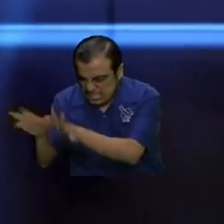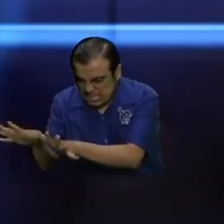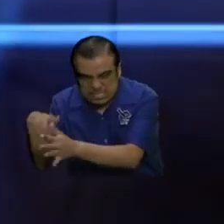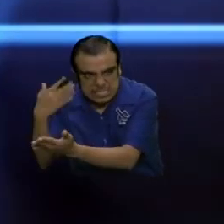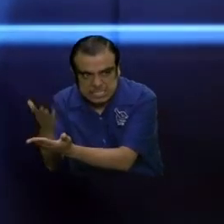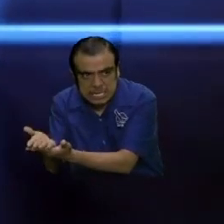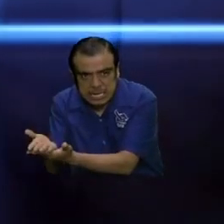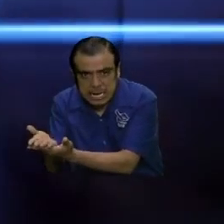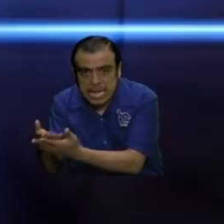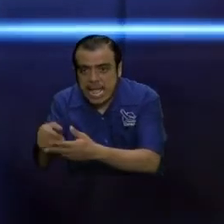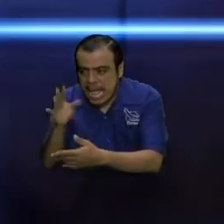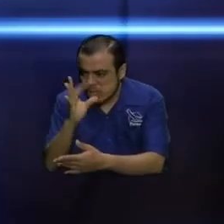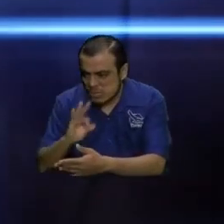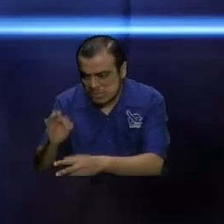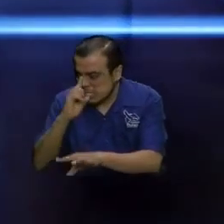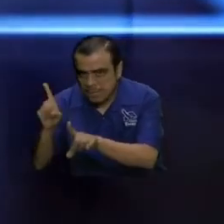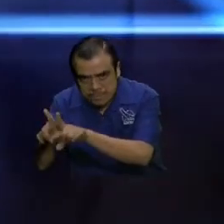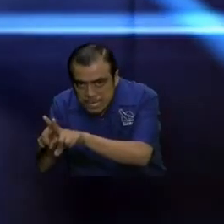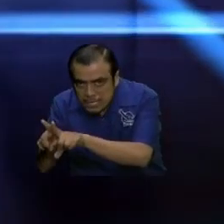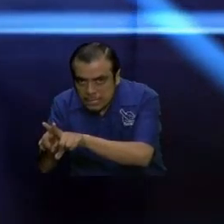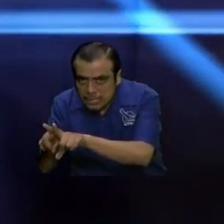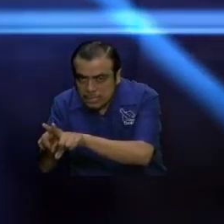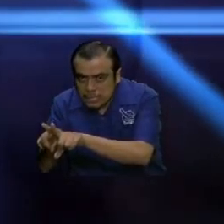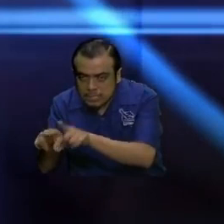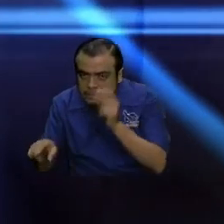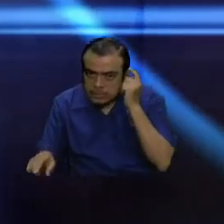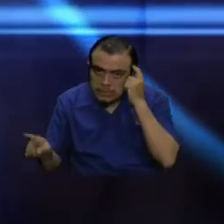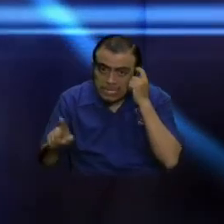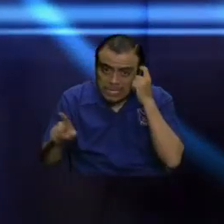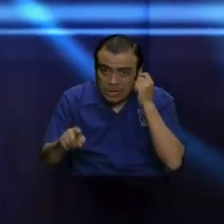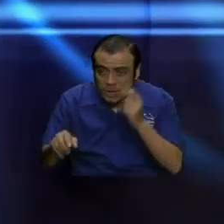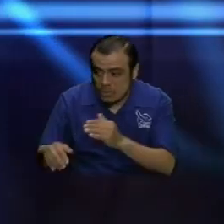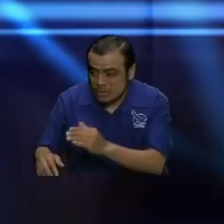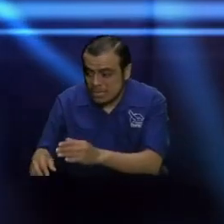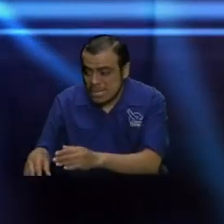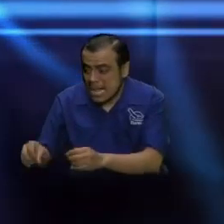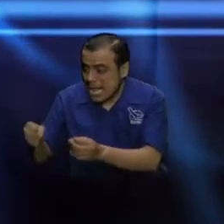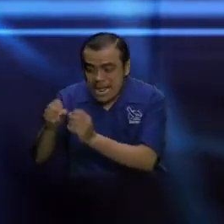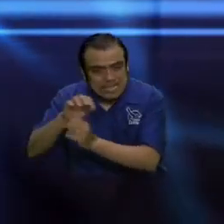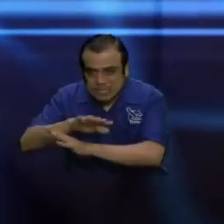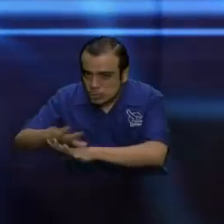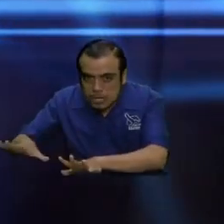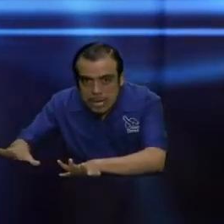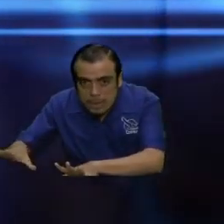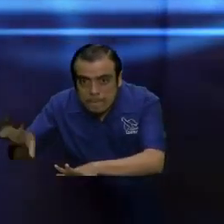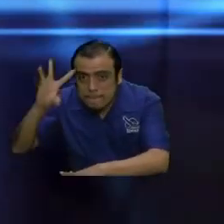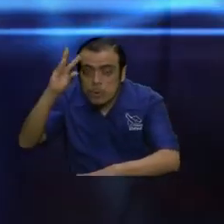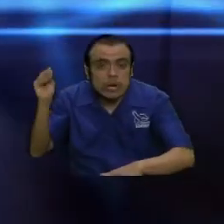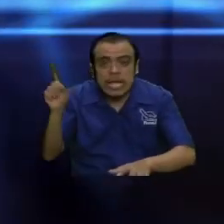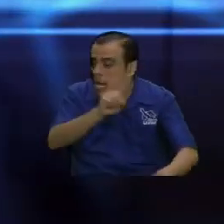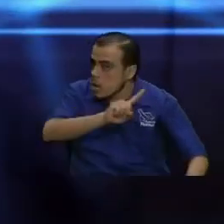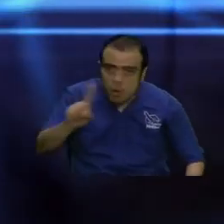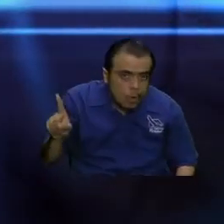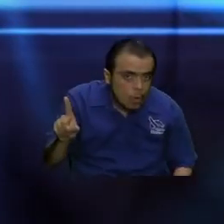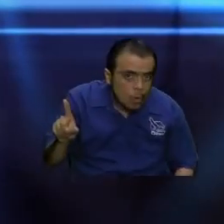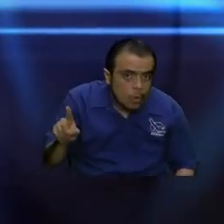y a tus hijos dentro de ti y no dejarán en ti piedra sobre piedra porque no conociste